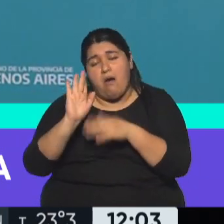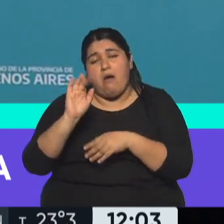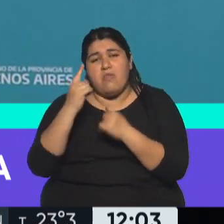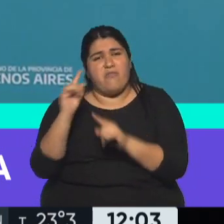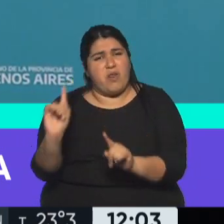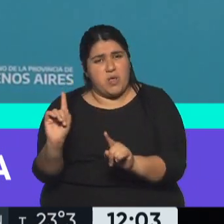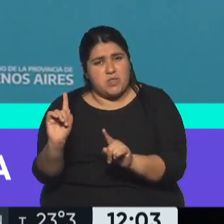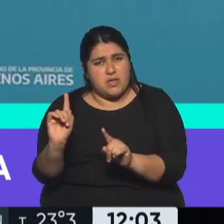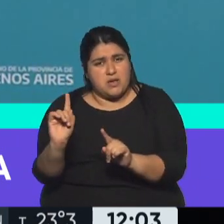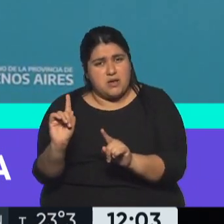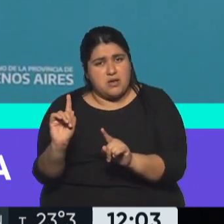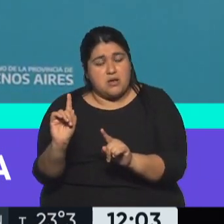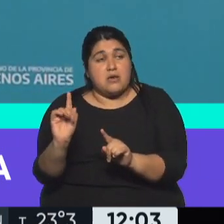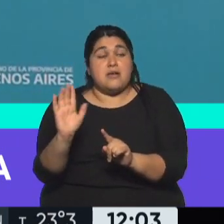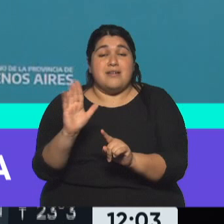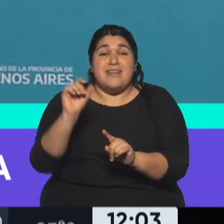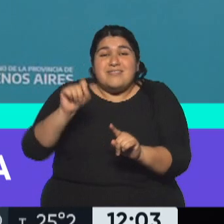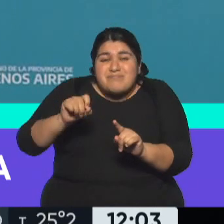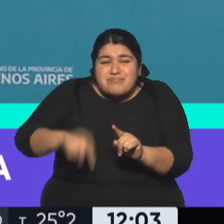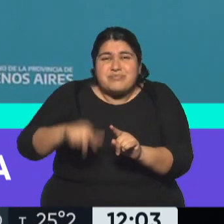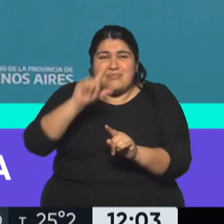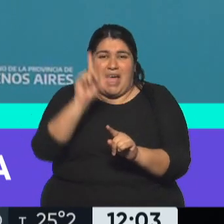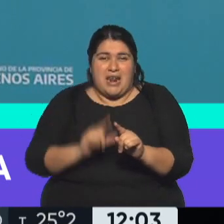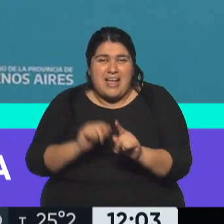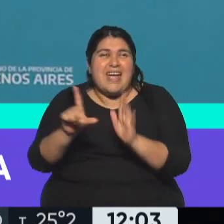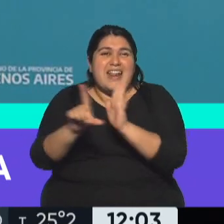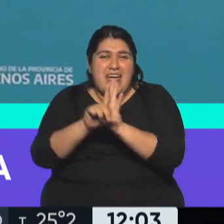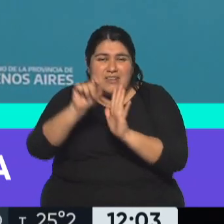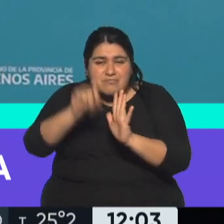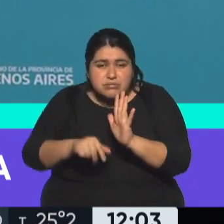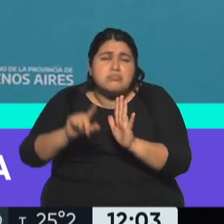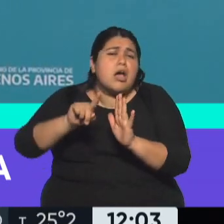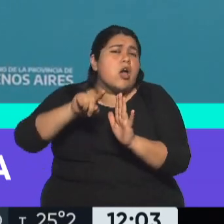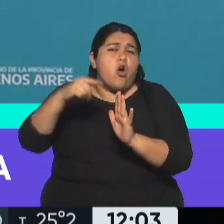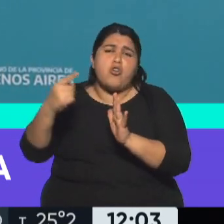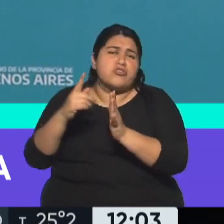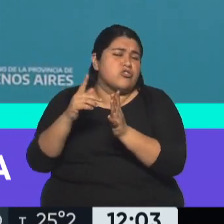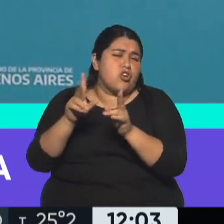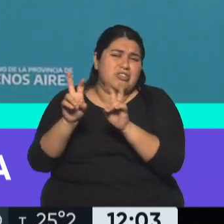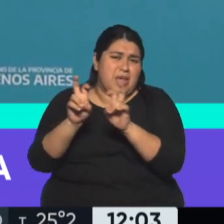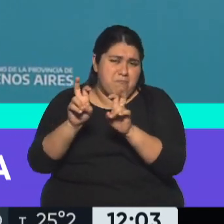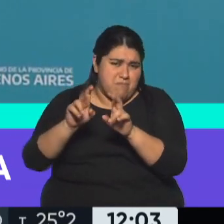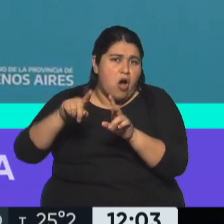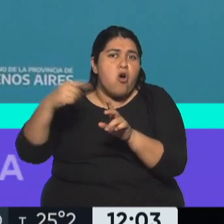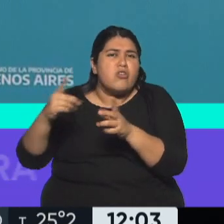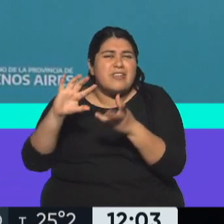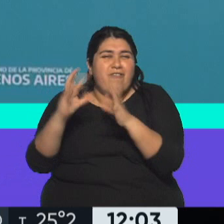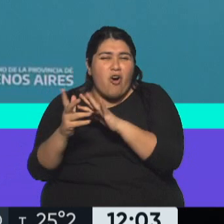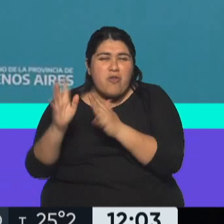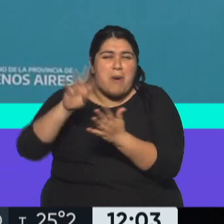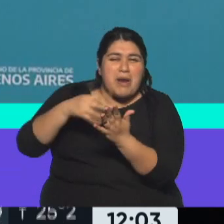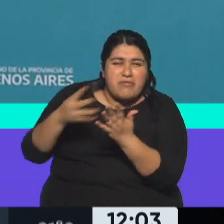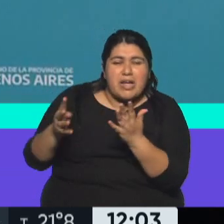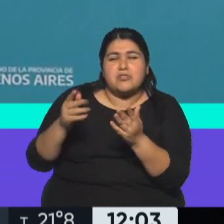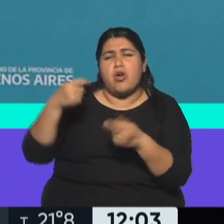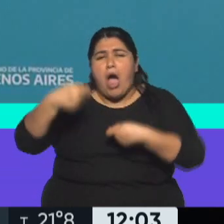y si es con acreedores locales y con ley local, es otra cosa. Se puede reestructurar distinto y abordar